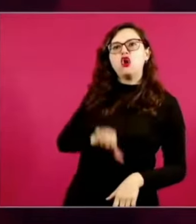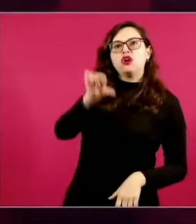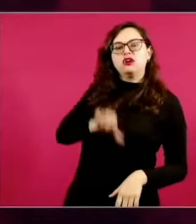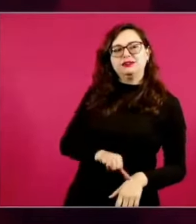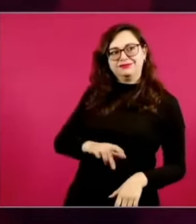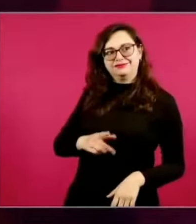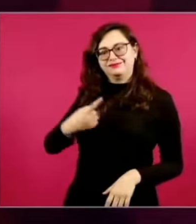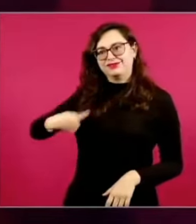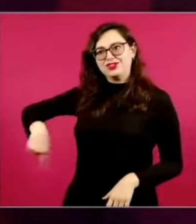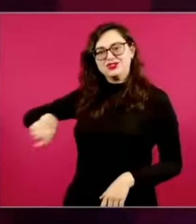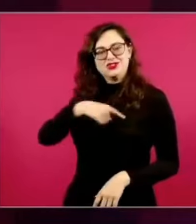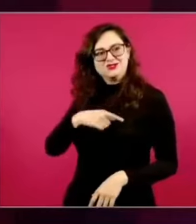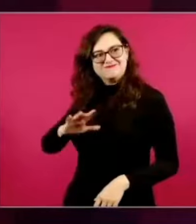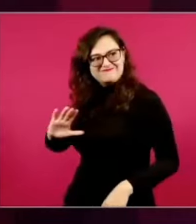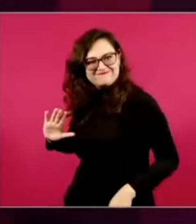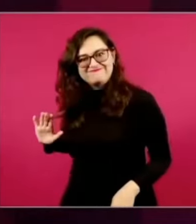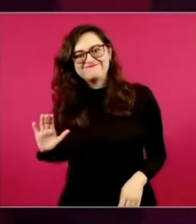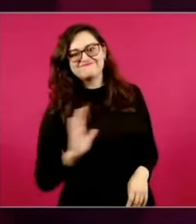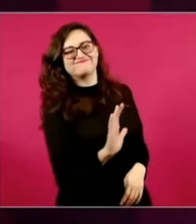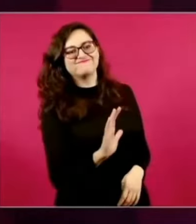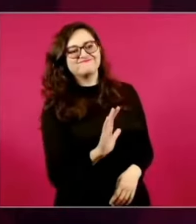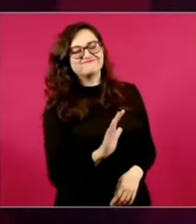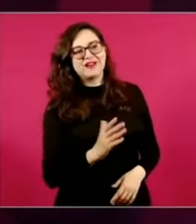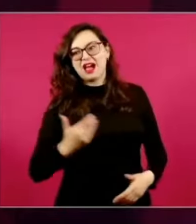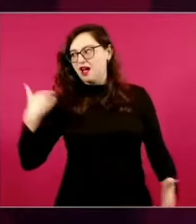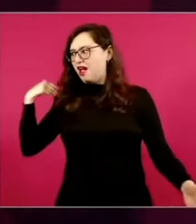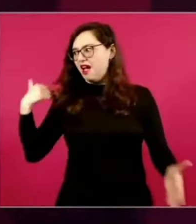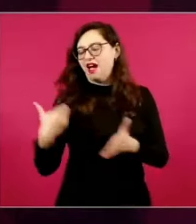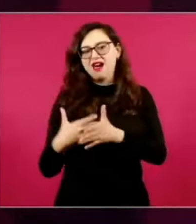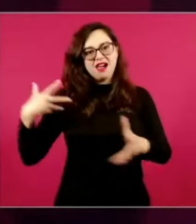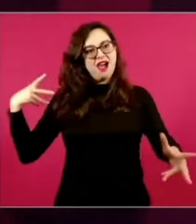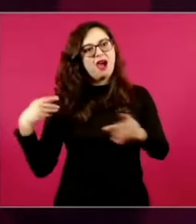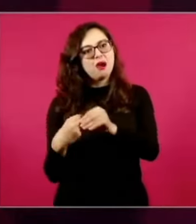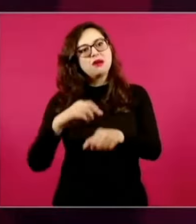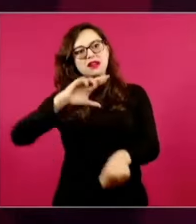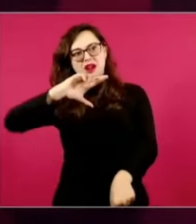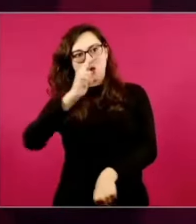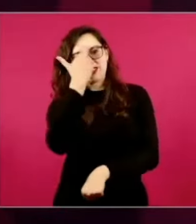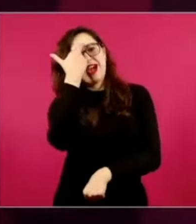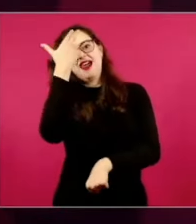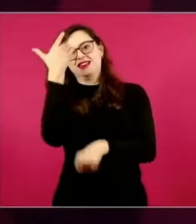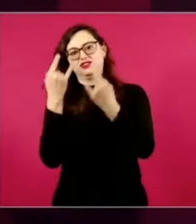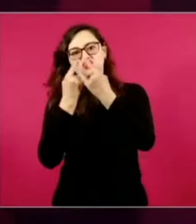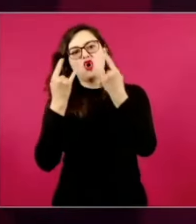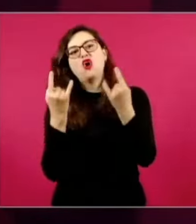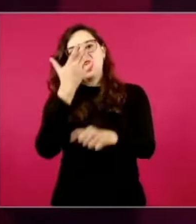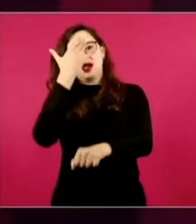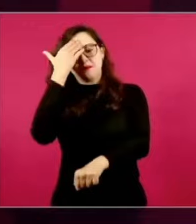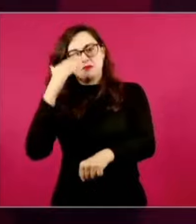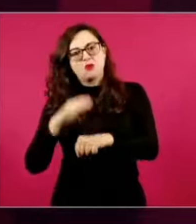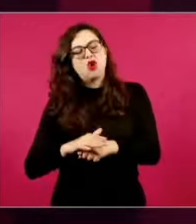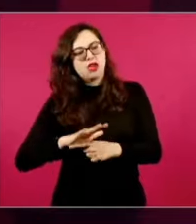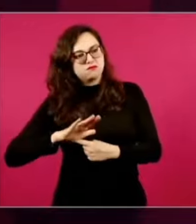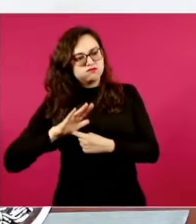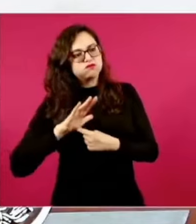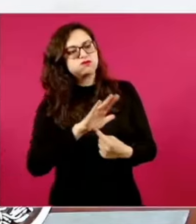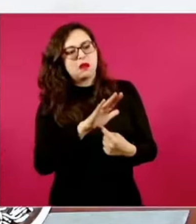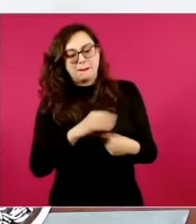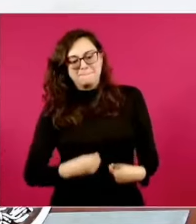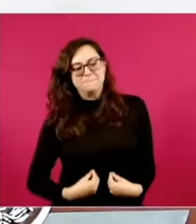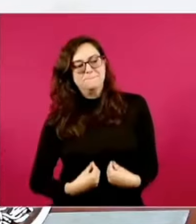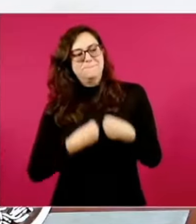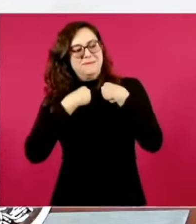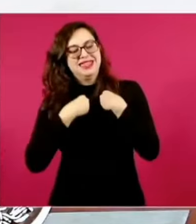batalla por el tiempo es una batalla primordial para que vuelva de vuelta al centro el tiempo de vida,